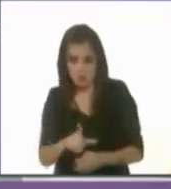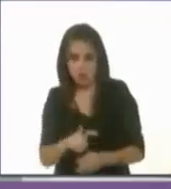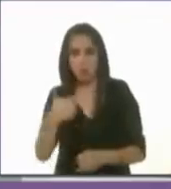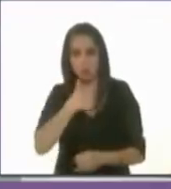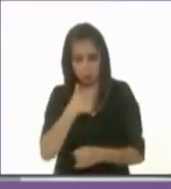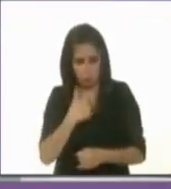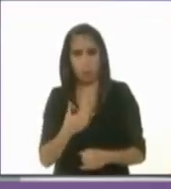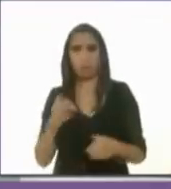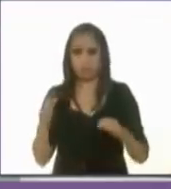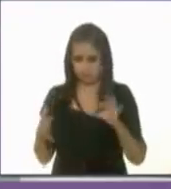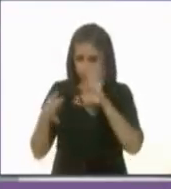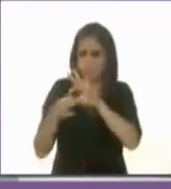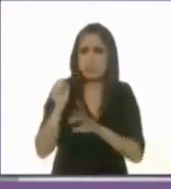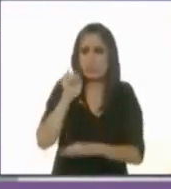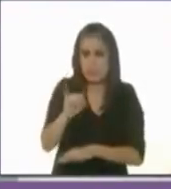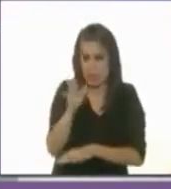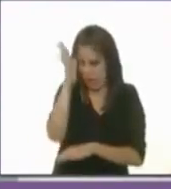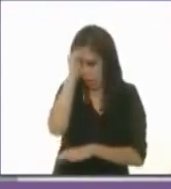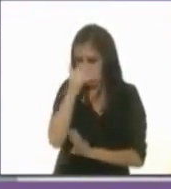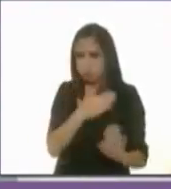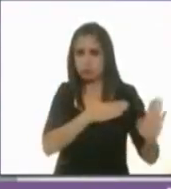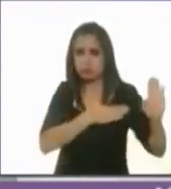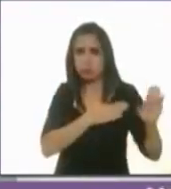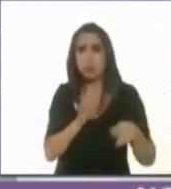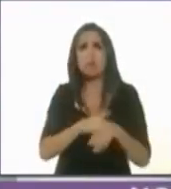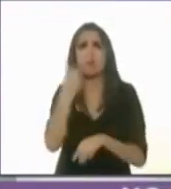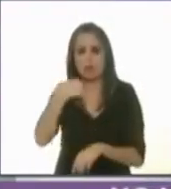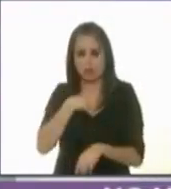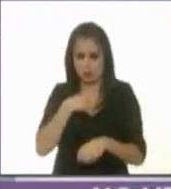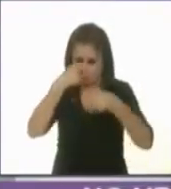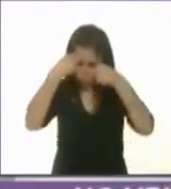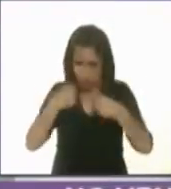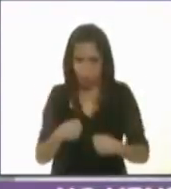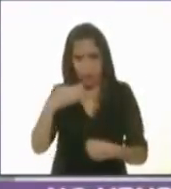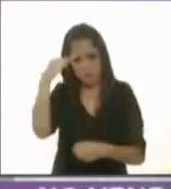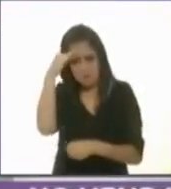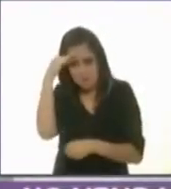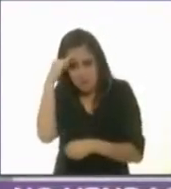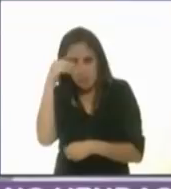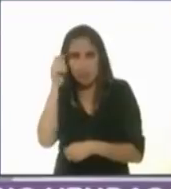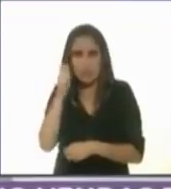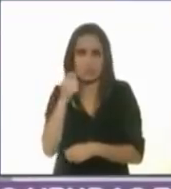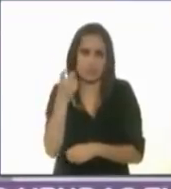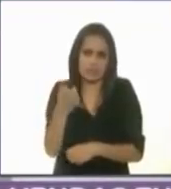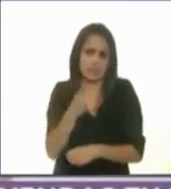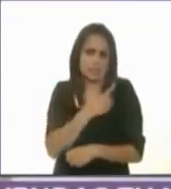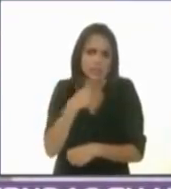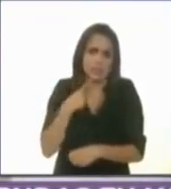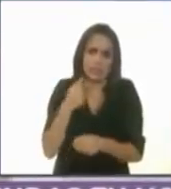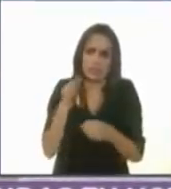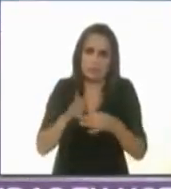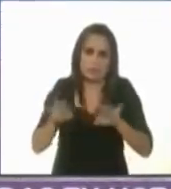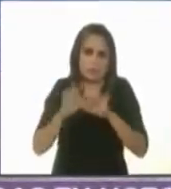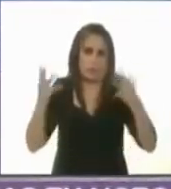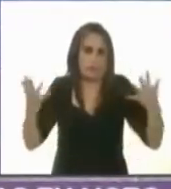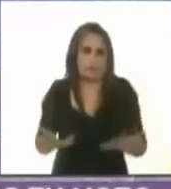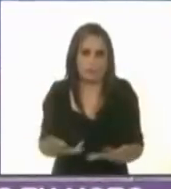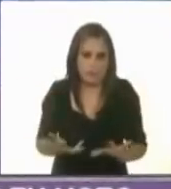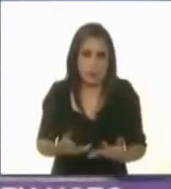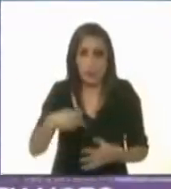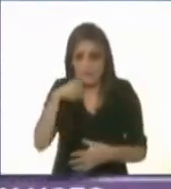a ellos y me comprometo con ellos porque además estoy convencida de que es lo mínimo que se puede hacer. Pero no solo eso,